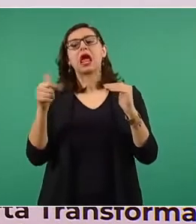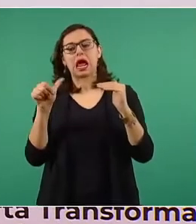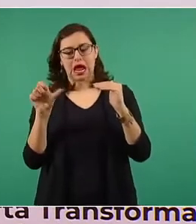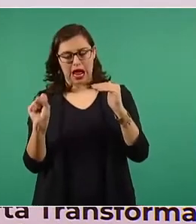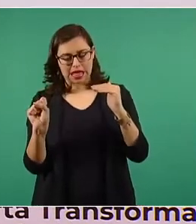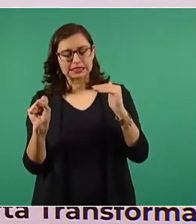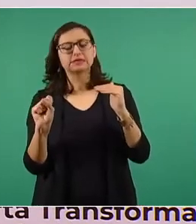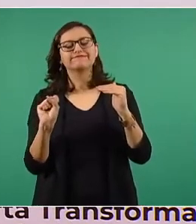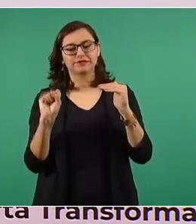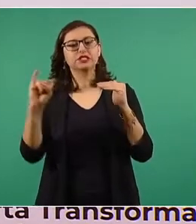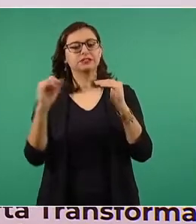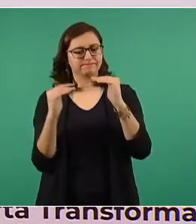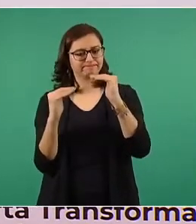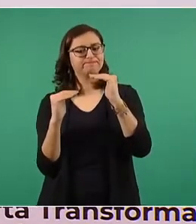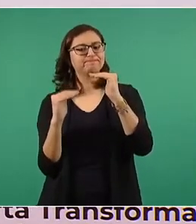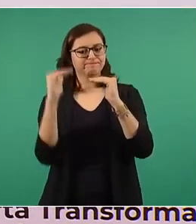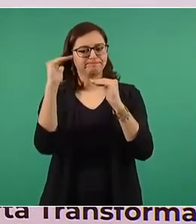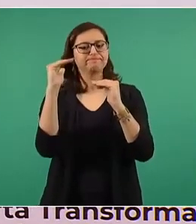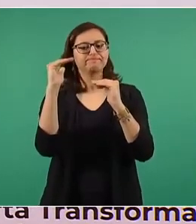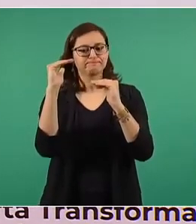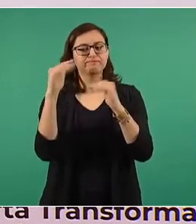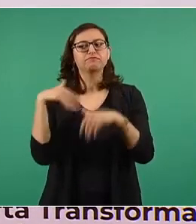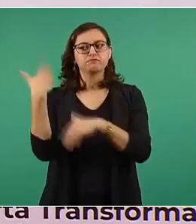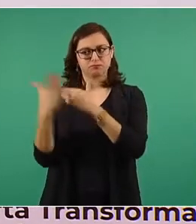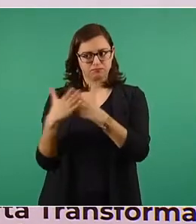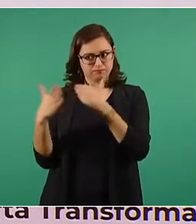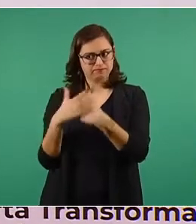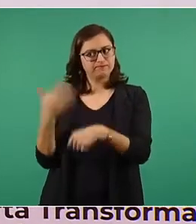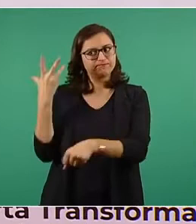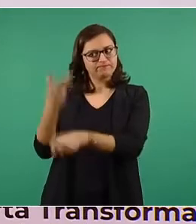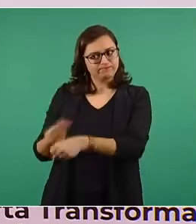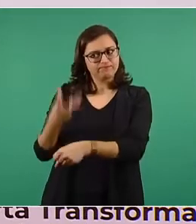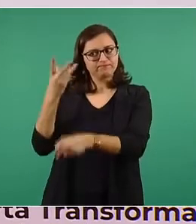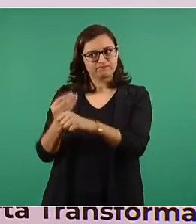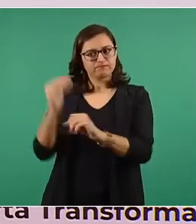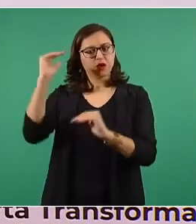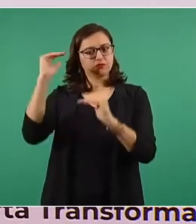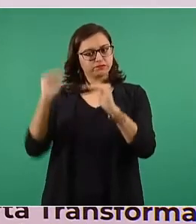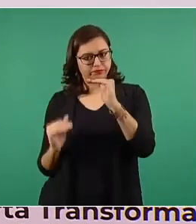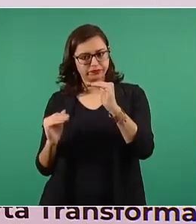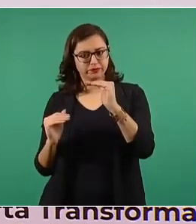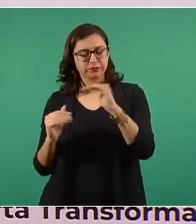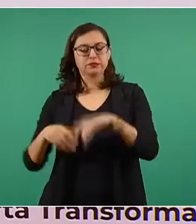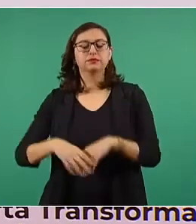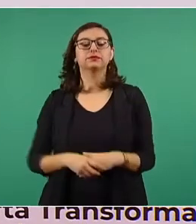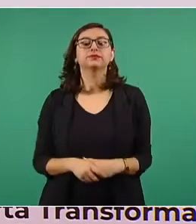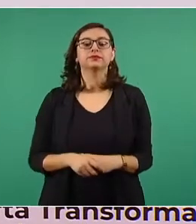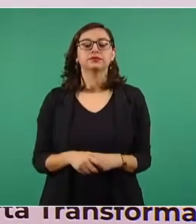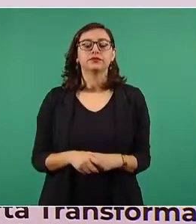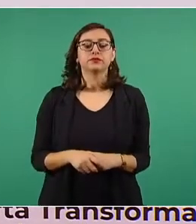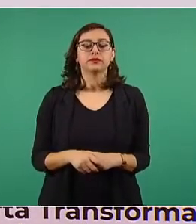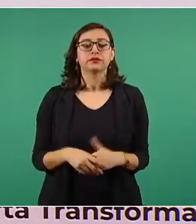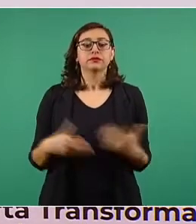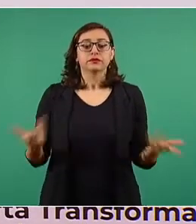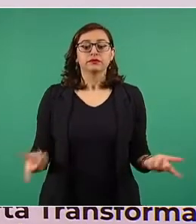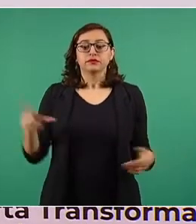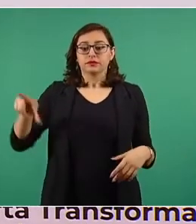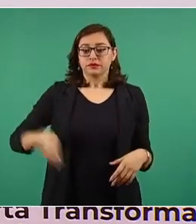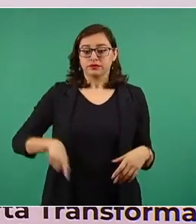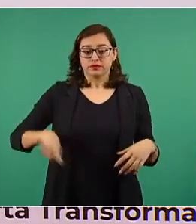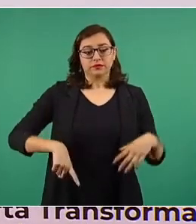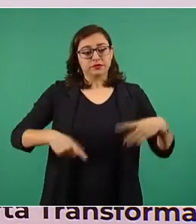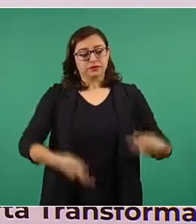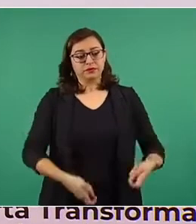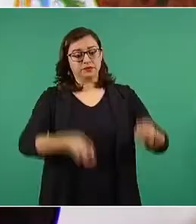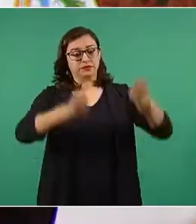Desde que llegamos al gobierno hasta la fecha, el índice de la Bolsa de Valores ha